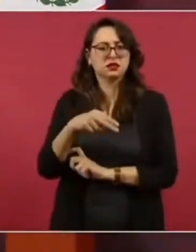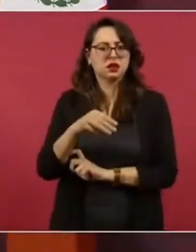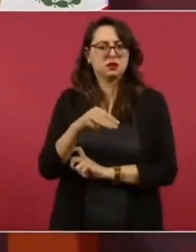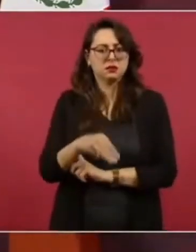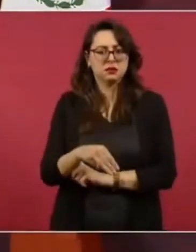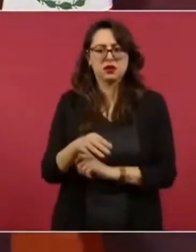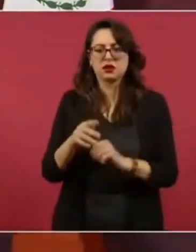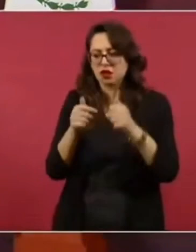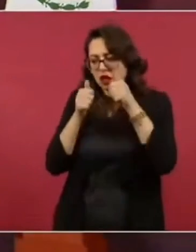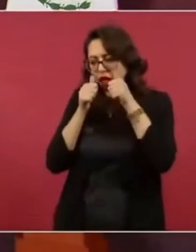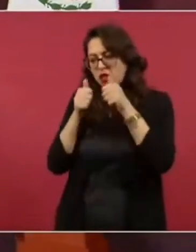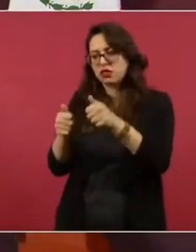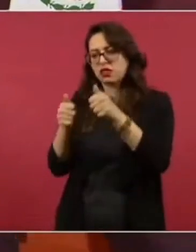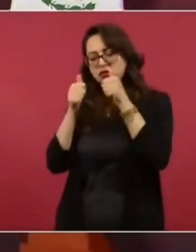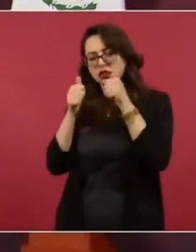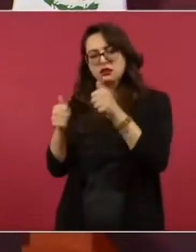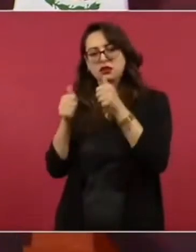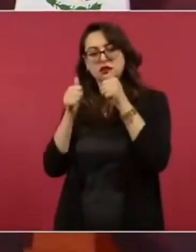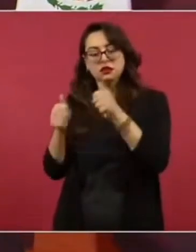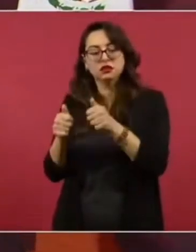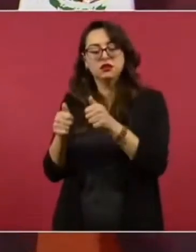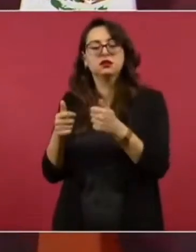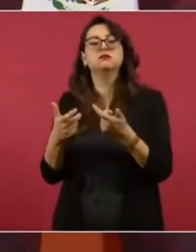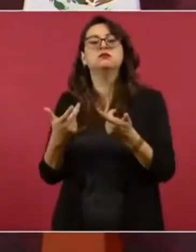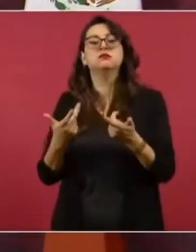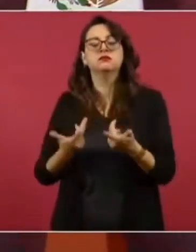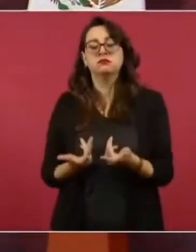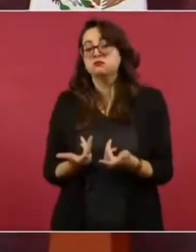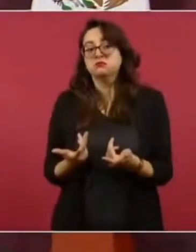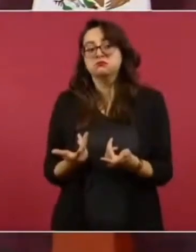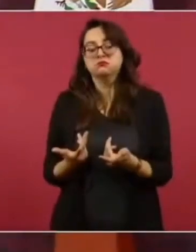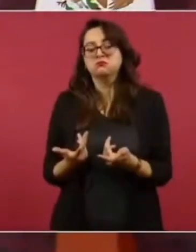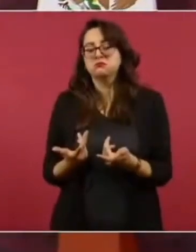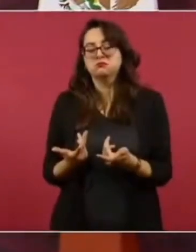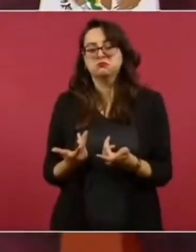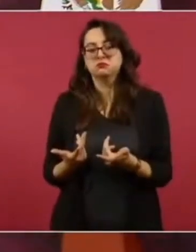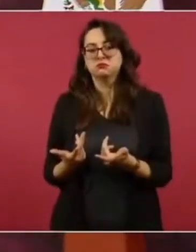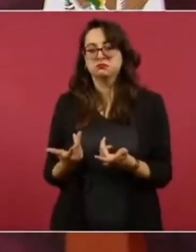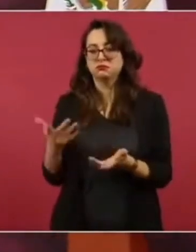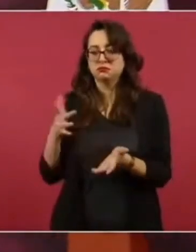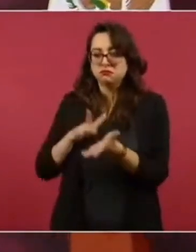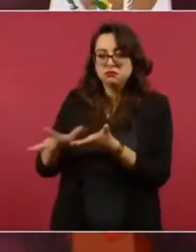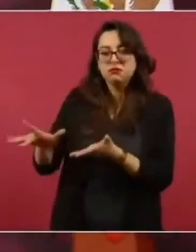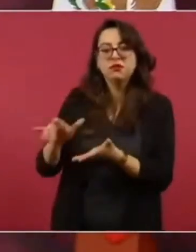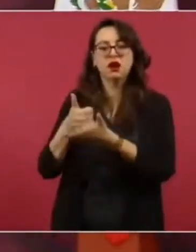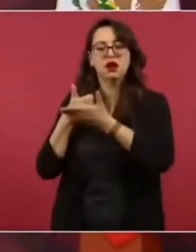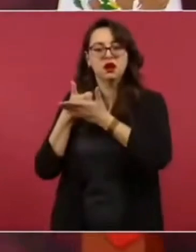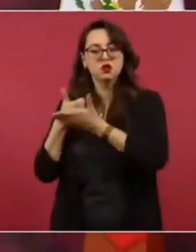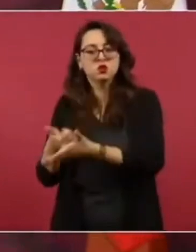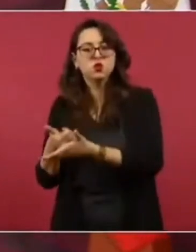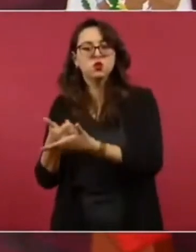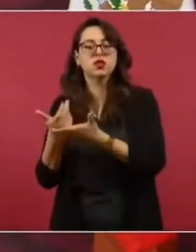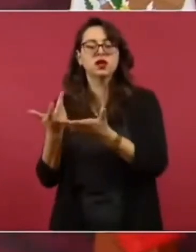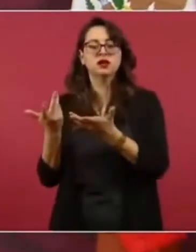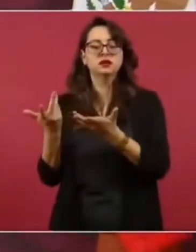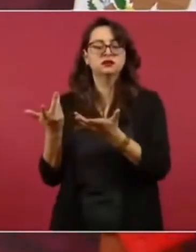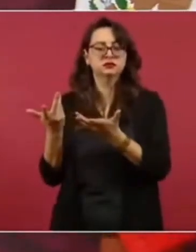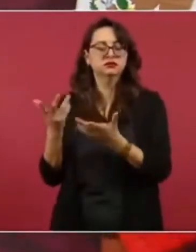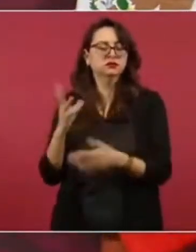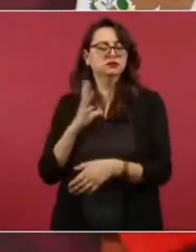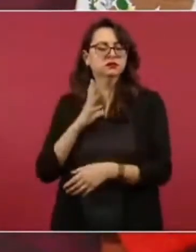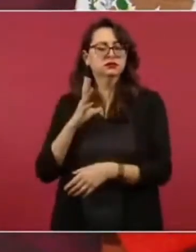Nacional de Migración. Se les brinda auxilio desde el punto de vista del sector